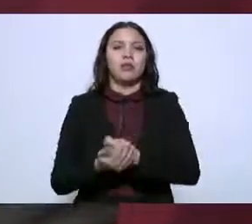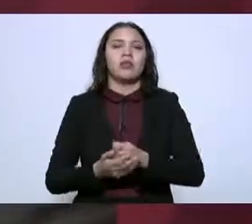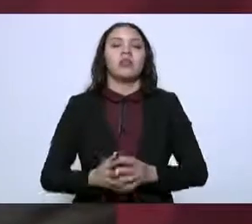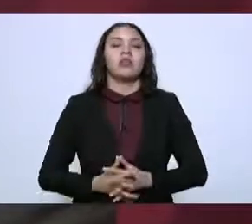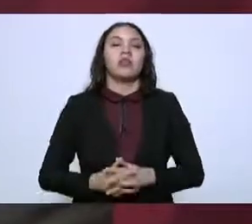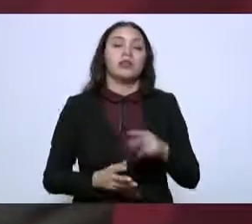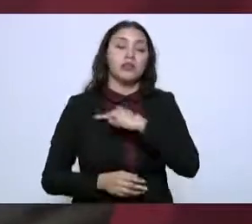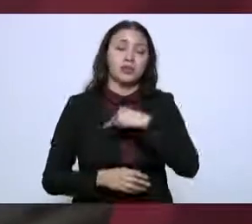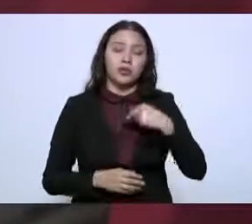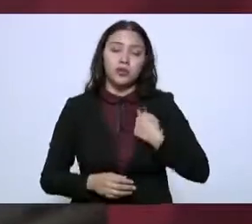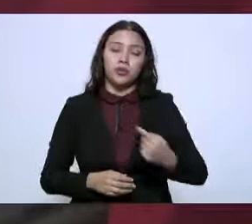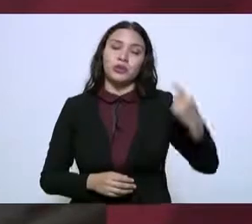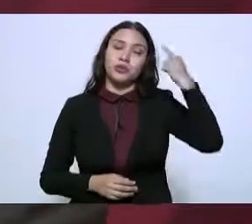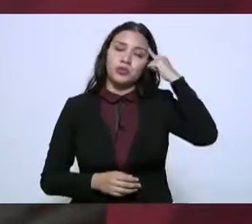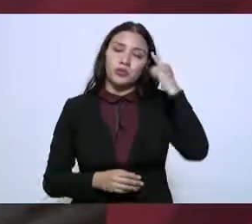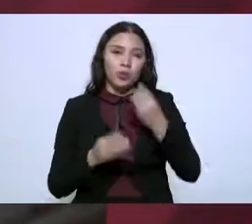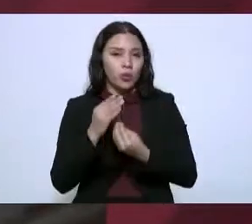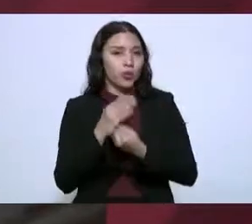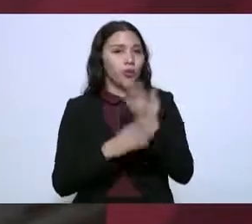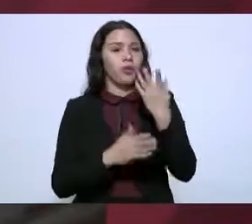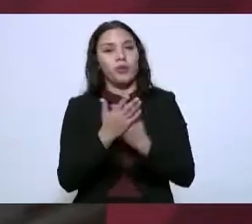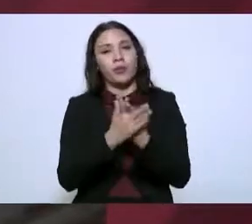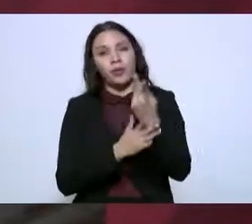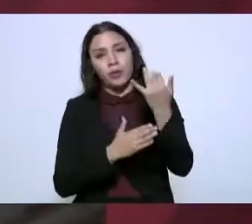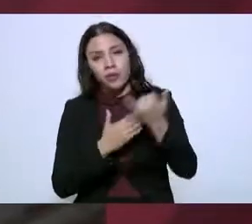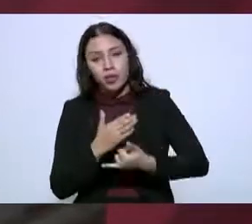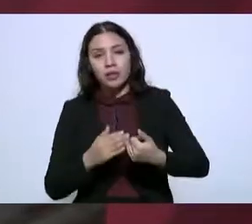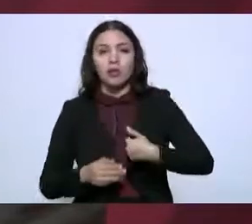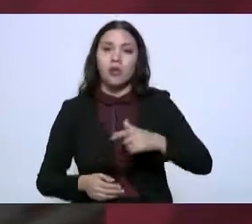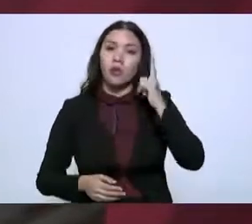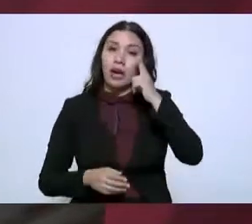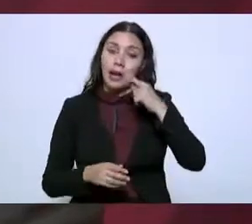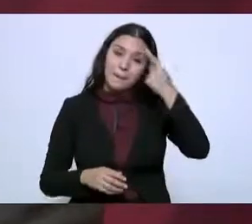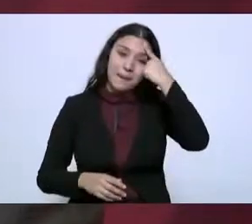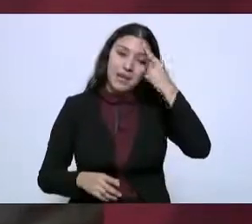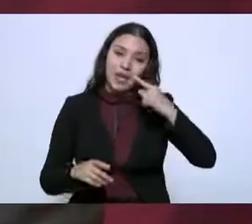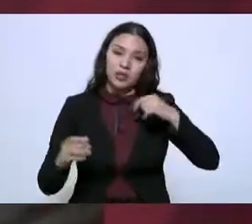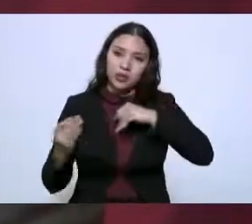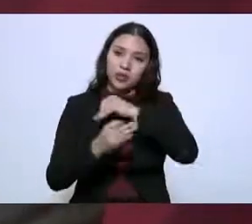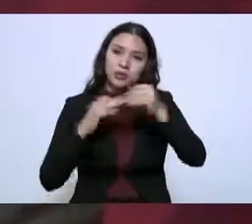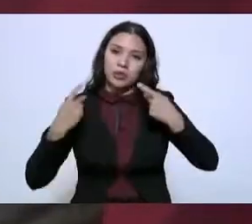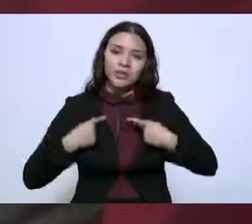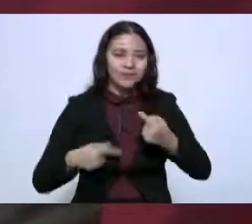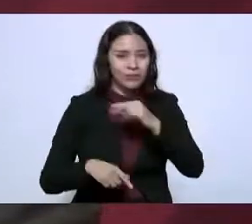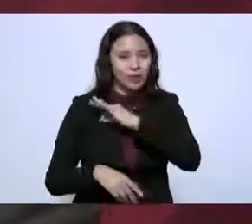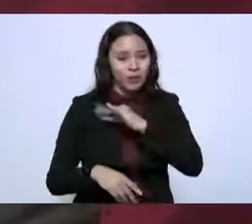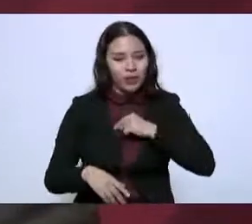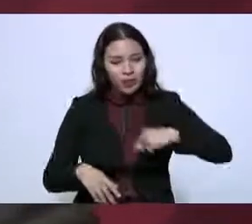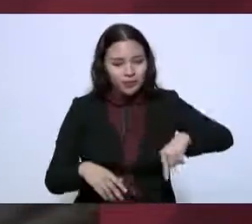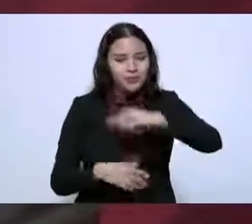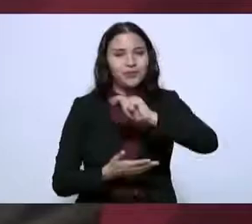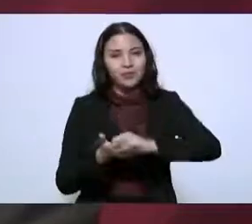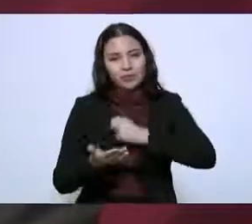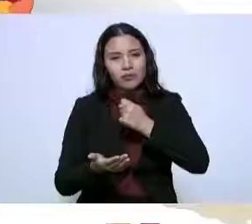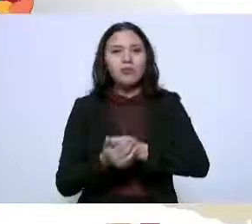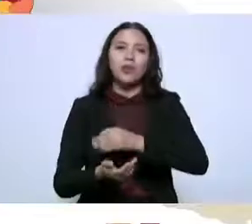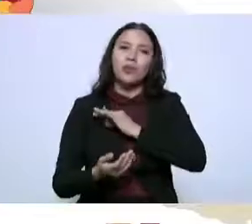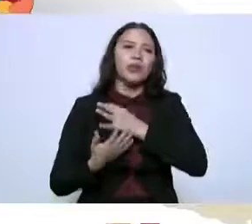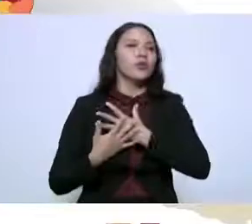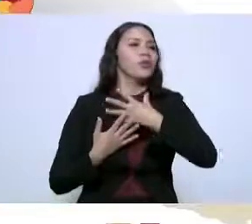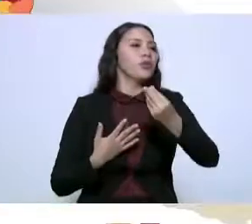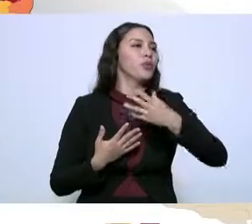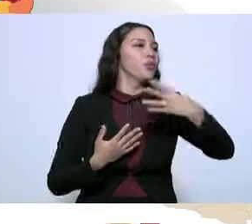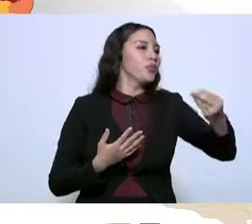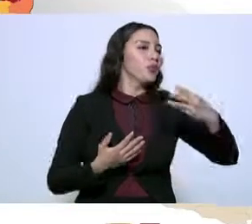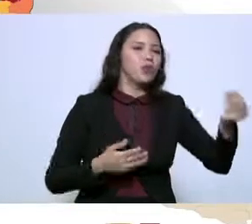Hemos pensado en algunos proyectos que pueden ser de impacto nacional, que lo que se puede hacer en Tamaulipas también tenga un